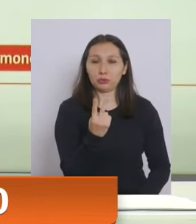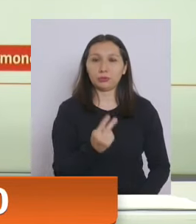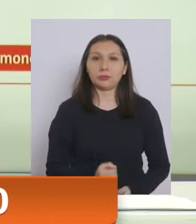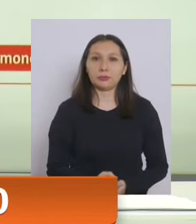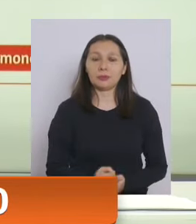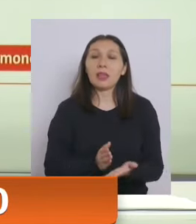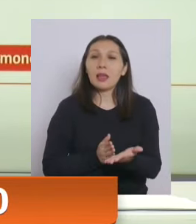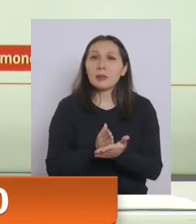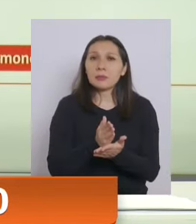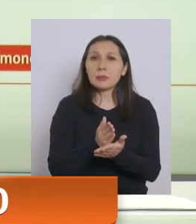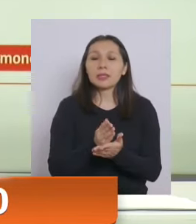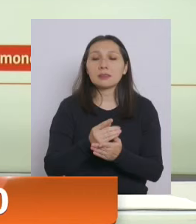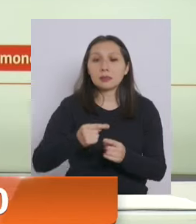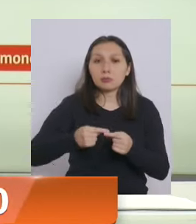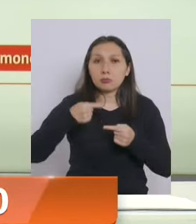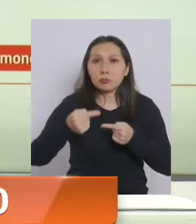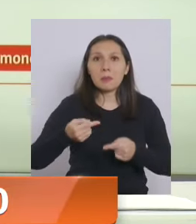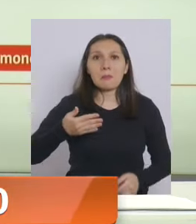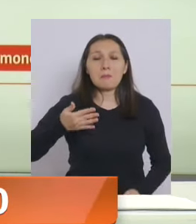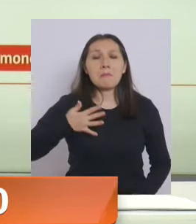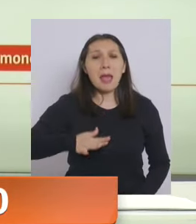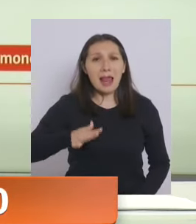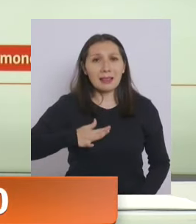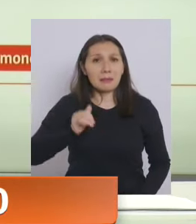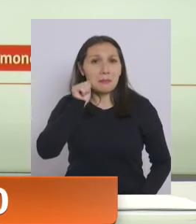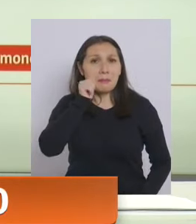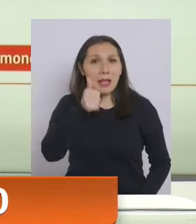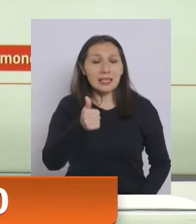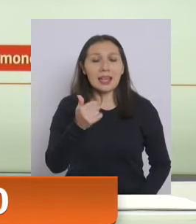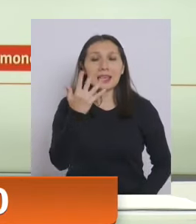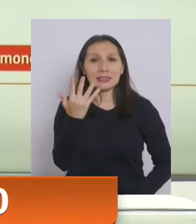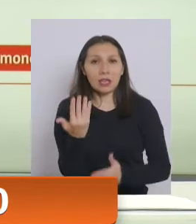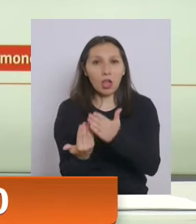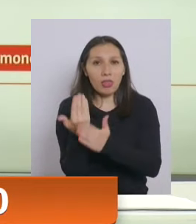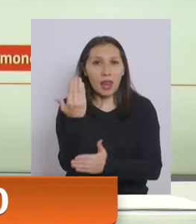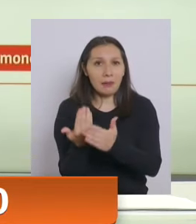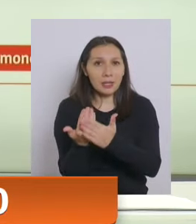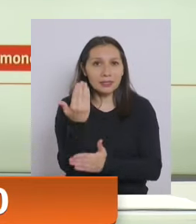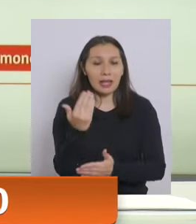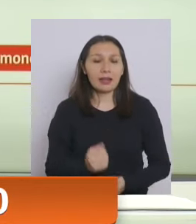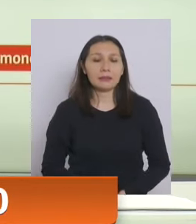a partir de este martes el día de mañana a las 5 de la mañana